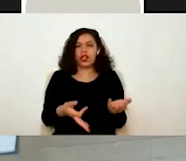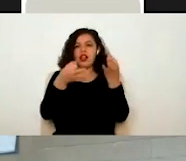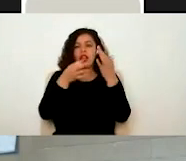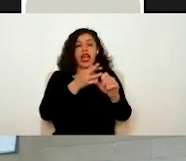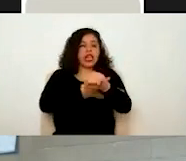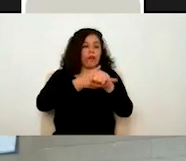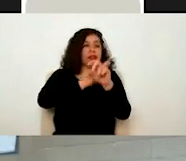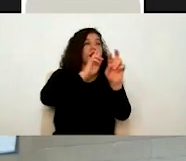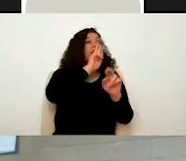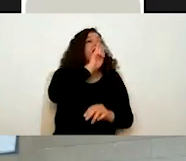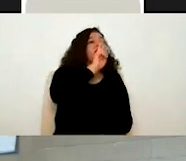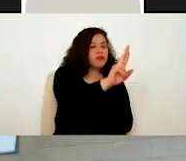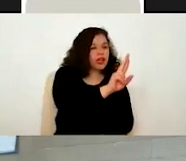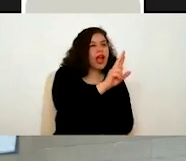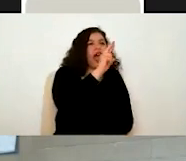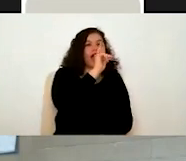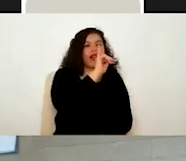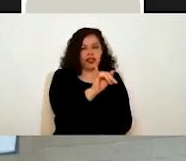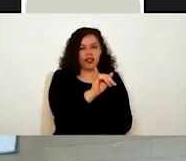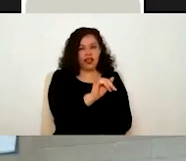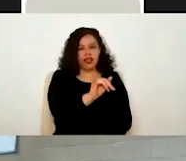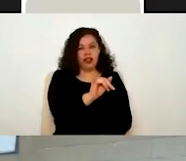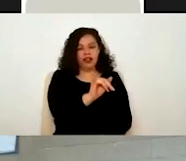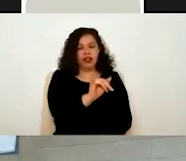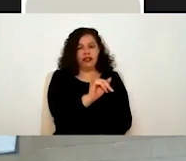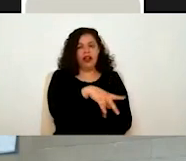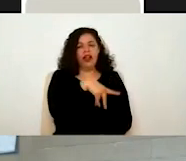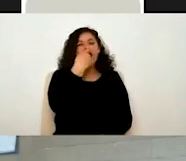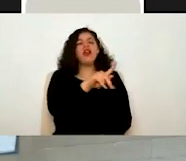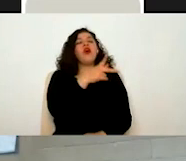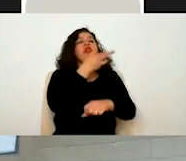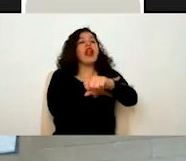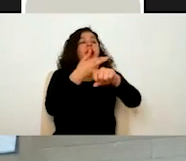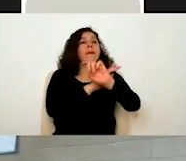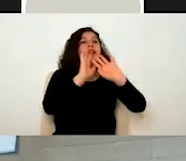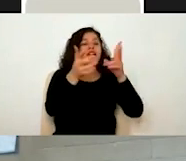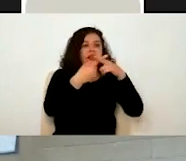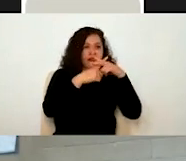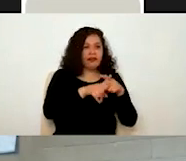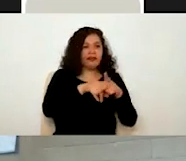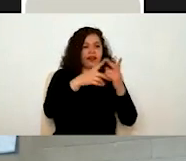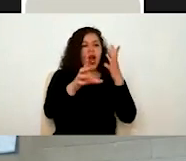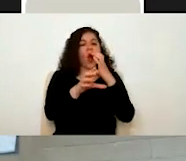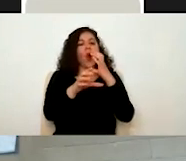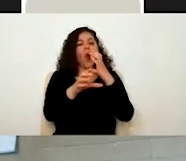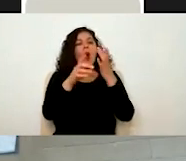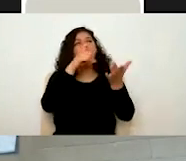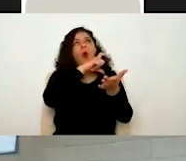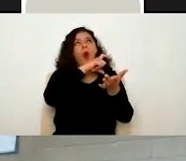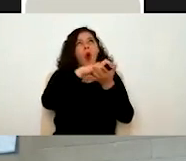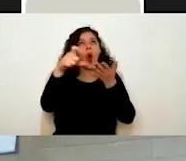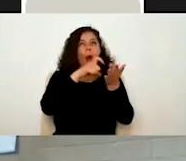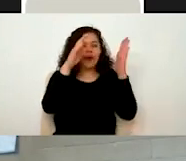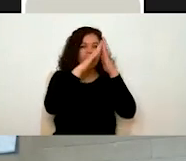de esta forma, ¿no? Ingresar al módulo desde el que ustedes enviaron el trámite, es en la generación de bienes inmuebles. Seleccionar la solicitud que está